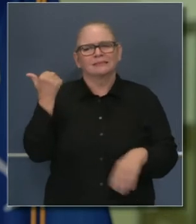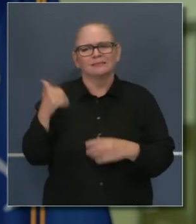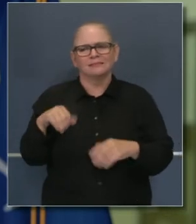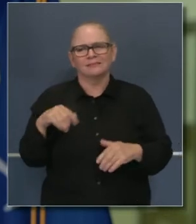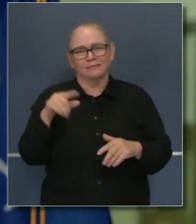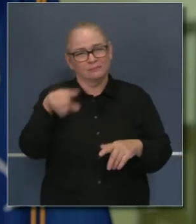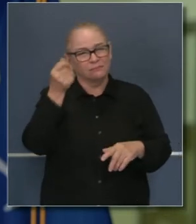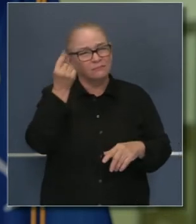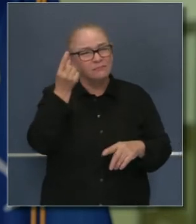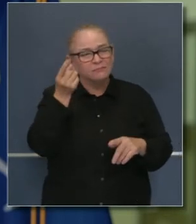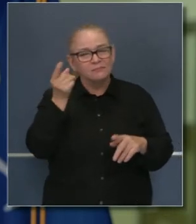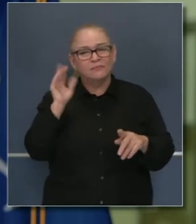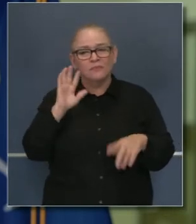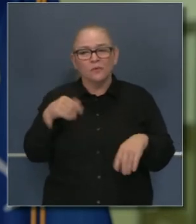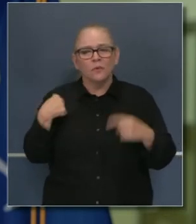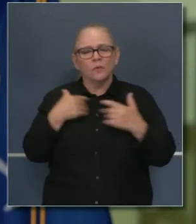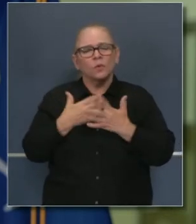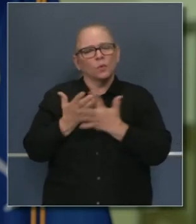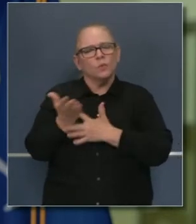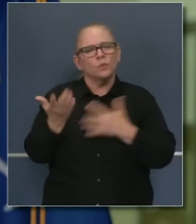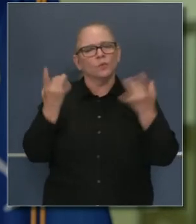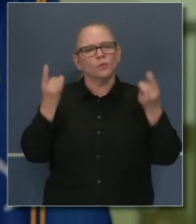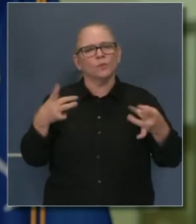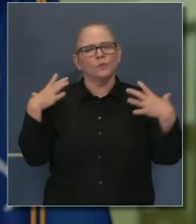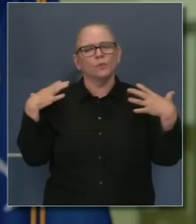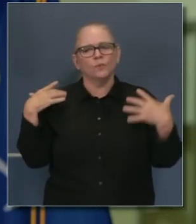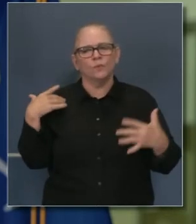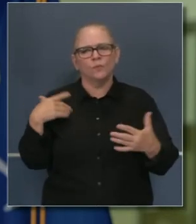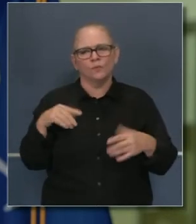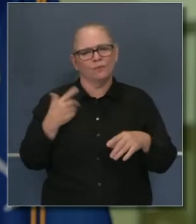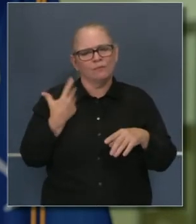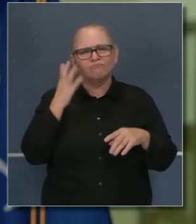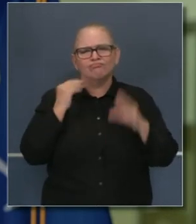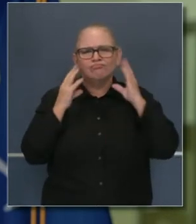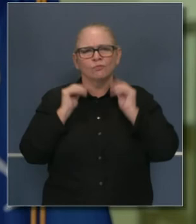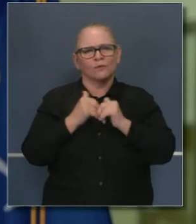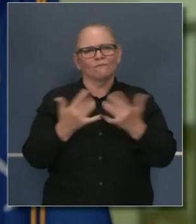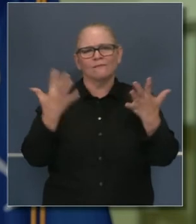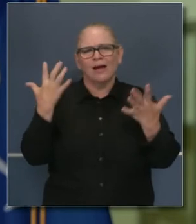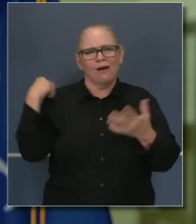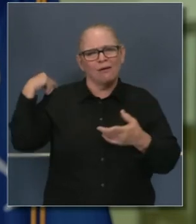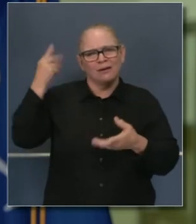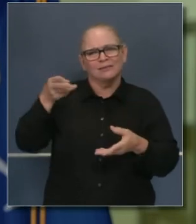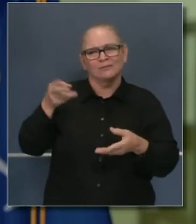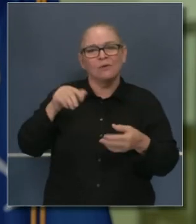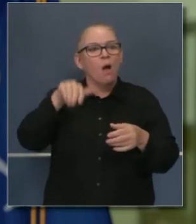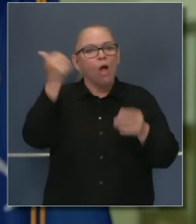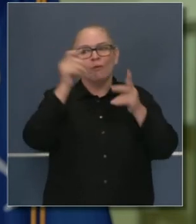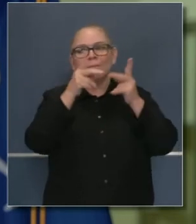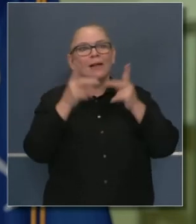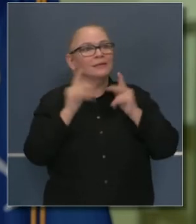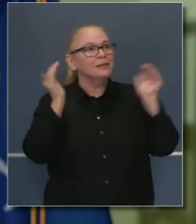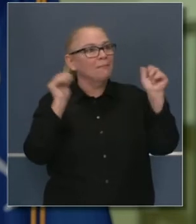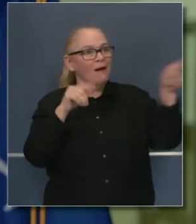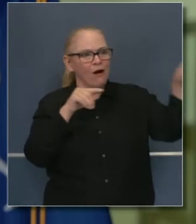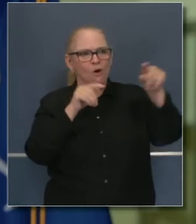que no hemos visto nada como ellos en muchos, muchos años. La totalidad, si consideran ustedes